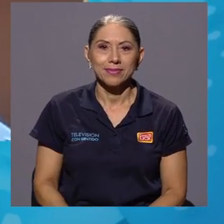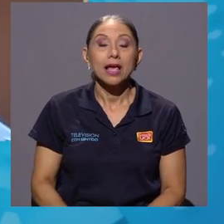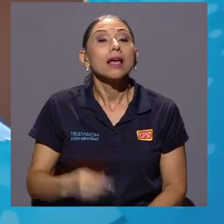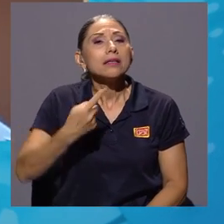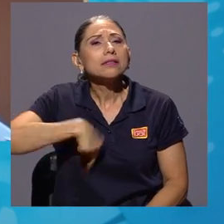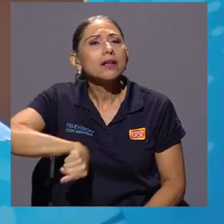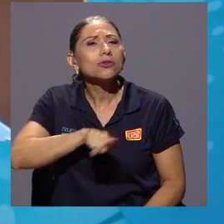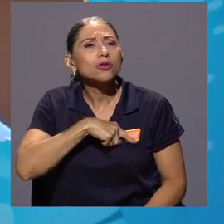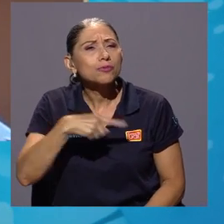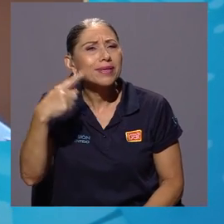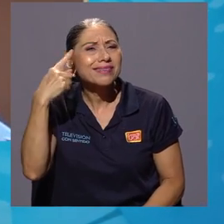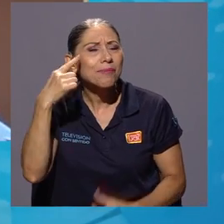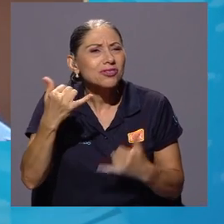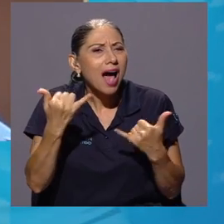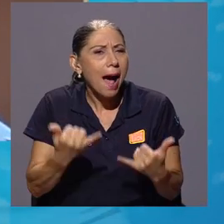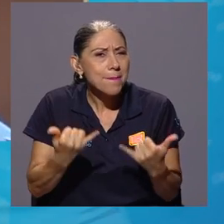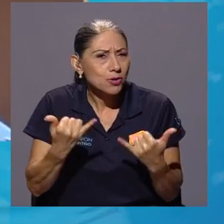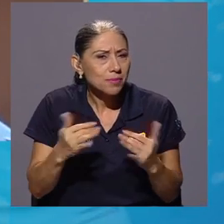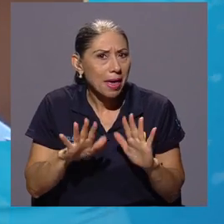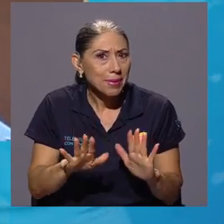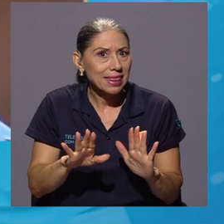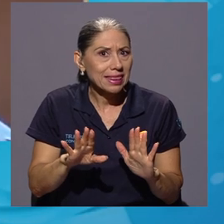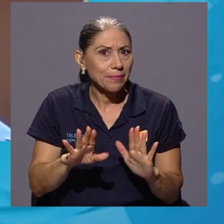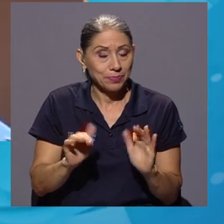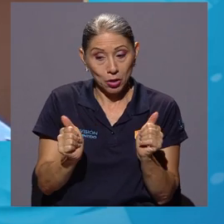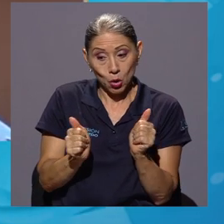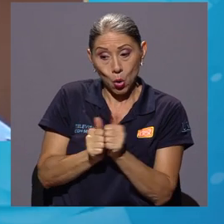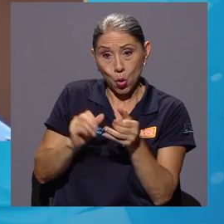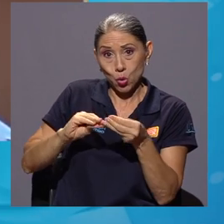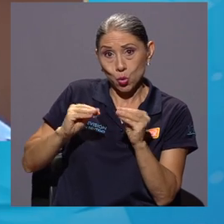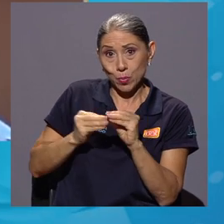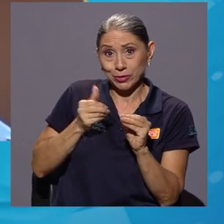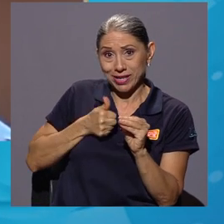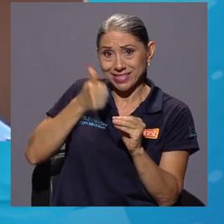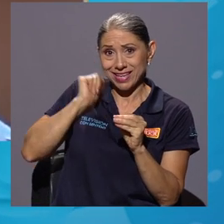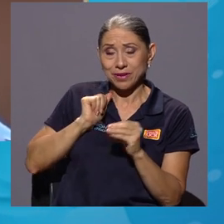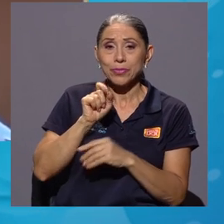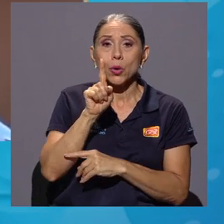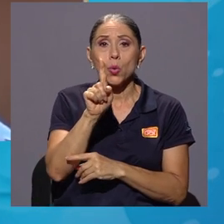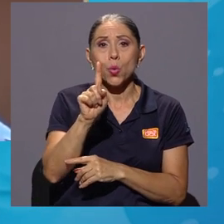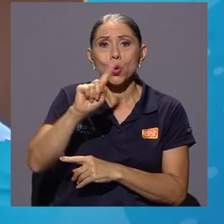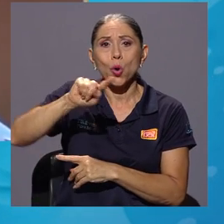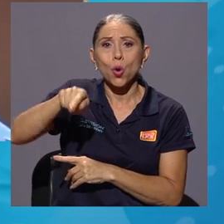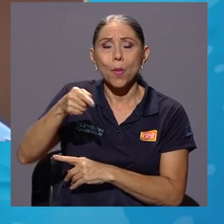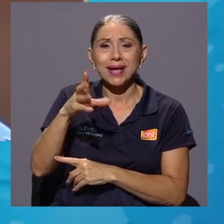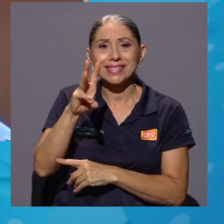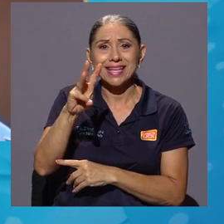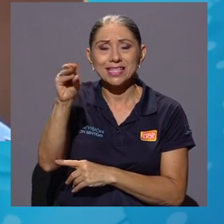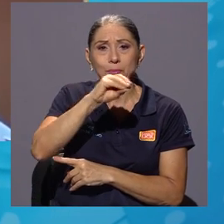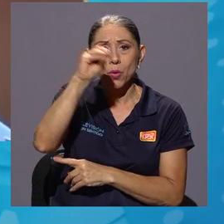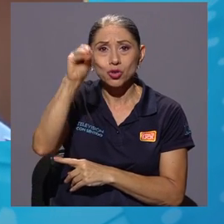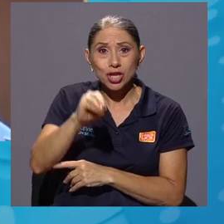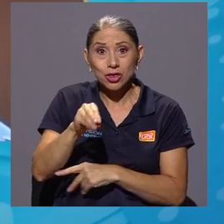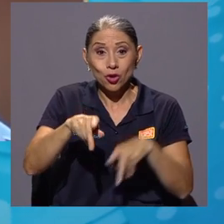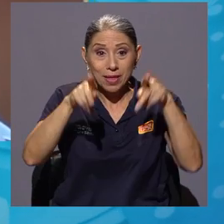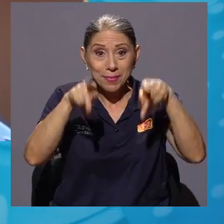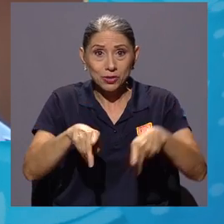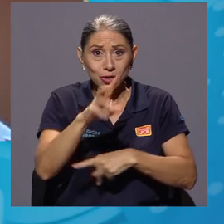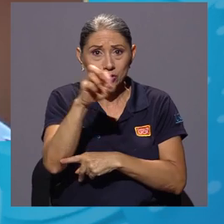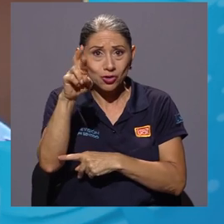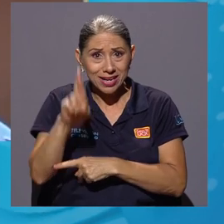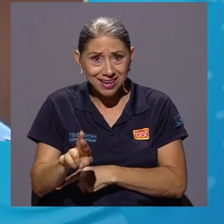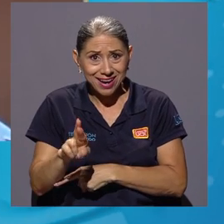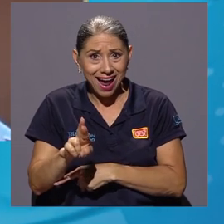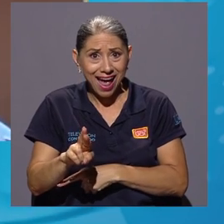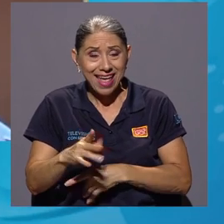momentos con las cifras del día de ayer, 1,6 por ciento de los costarricenses confirmados